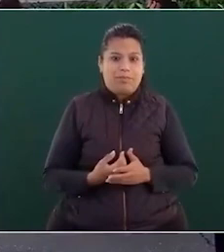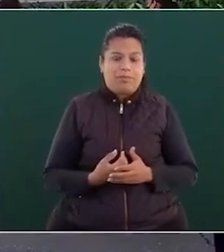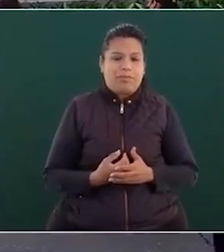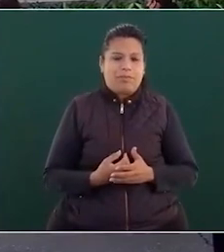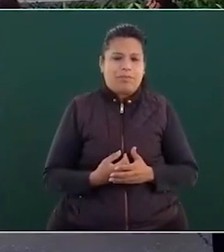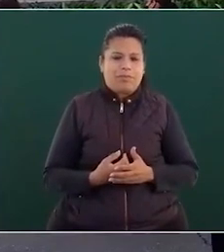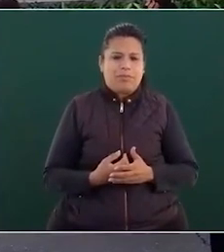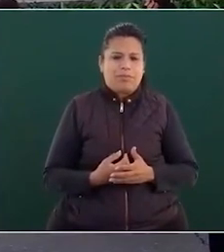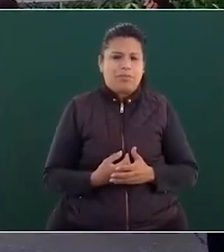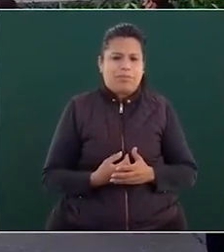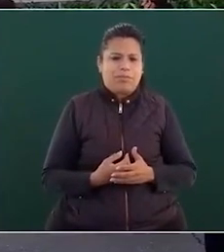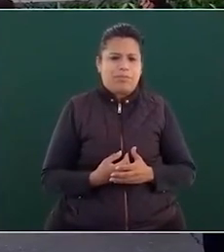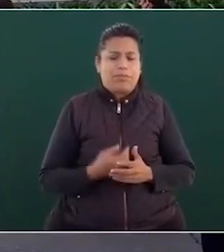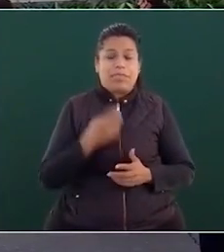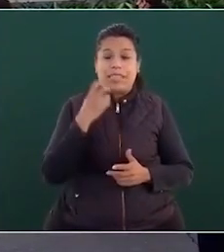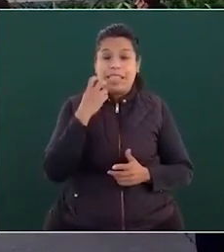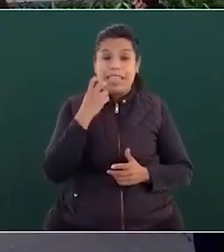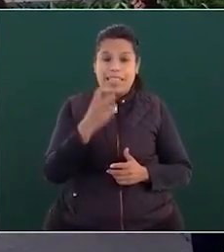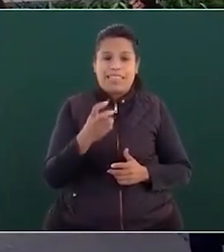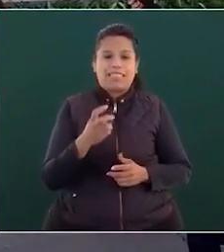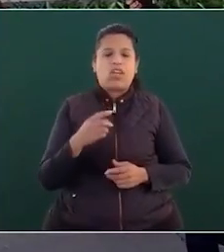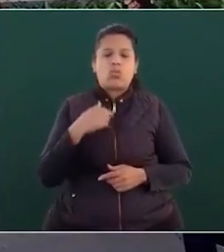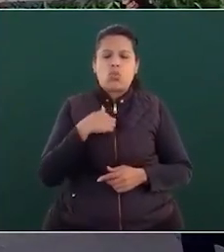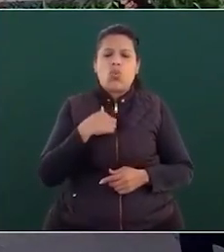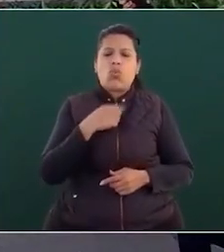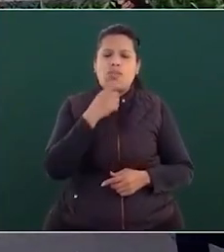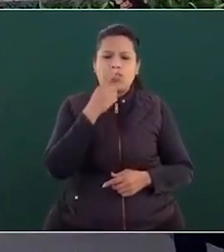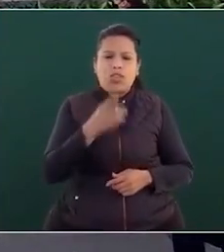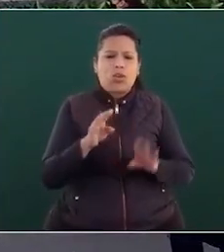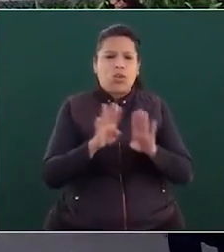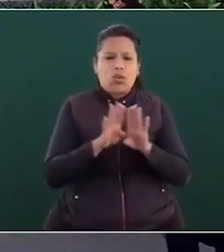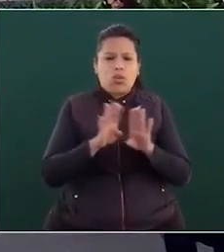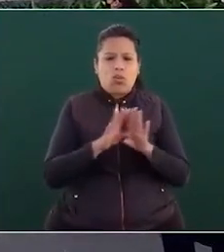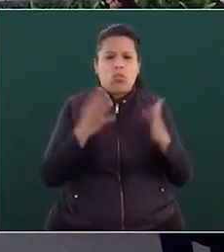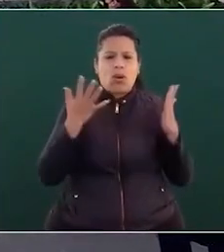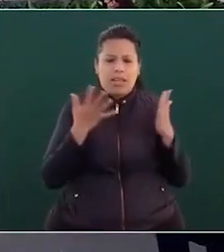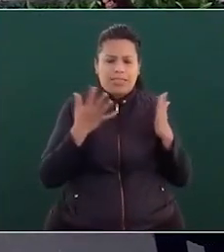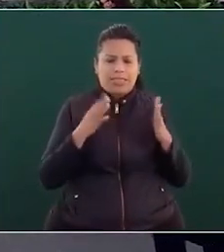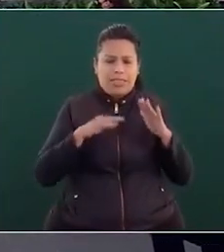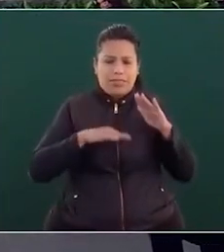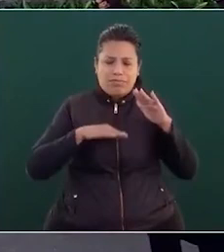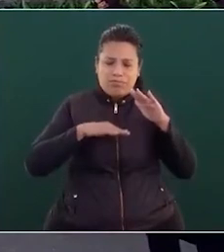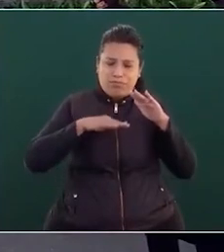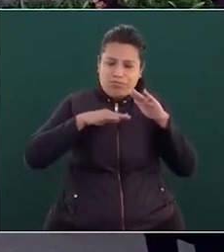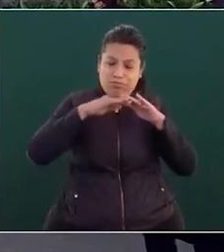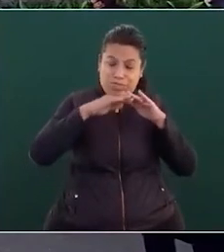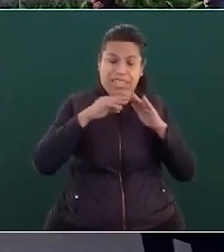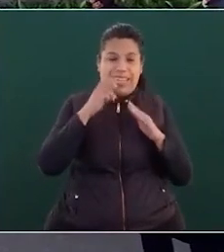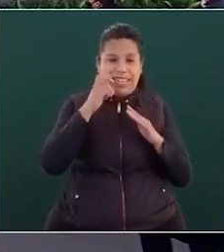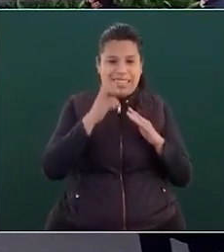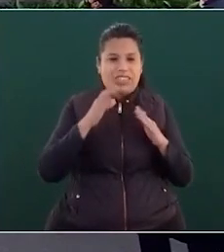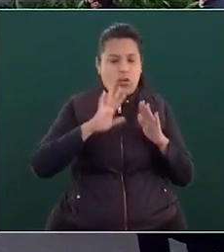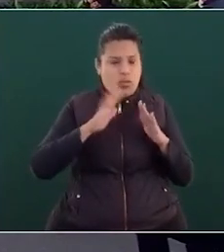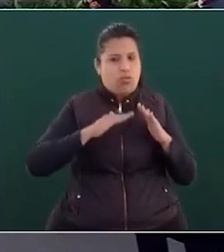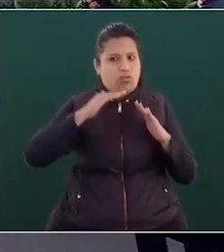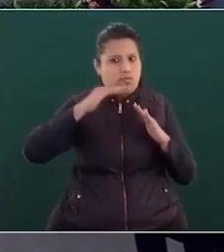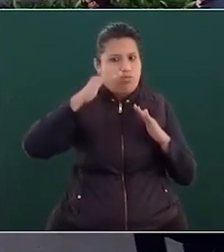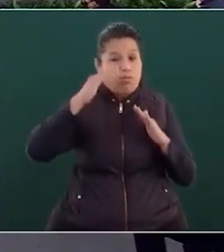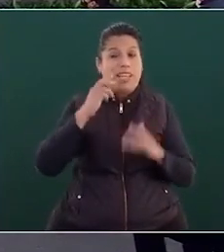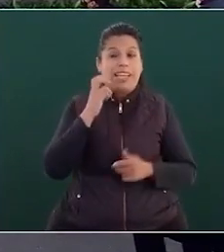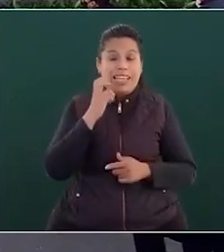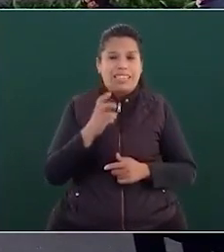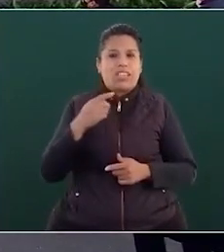entonces por eso lo del crecimiento pues todo esto lo tratamos con los empresarios